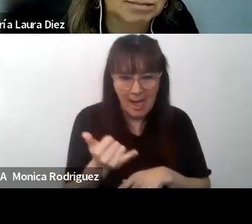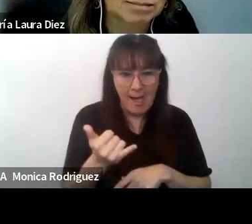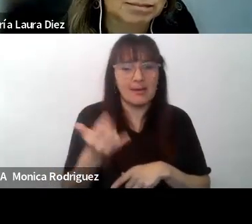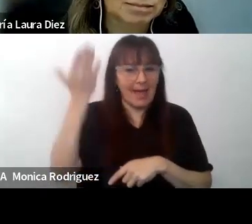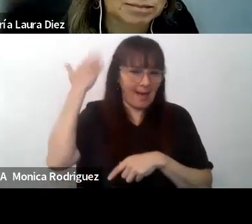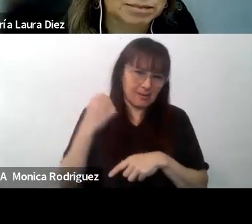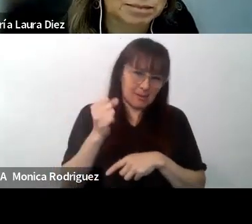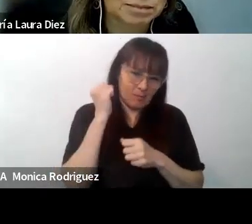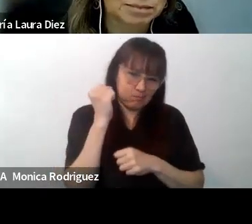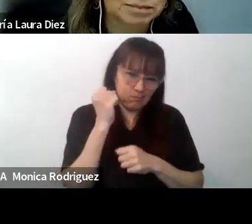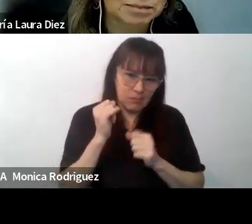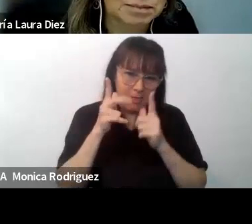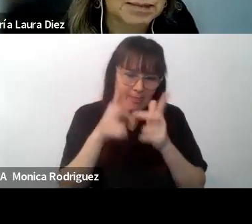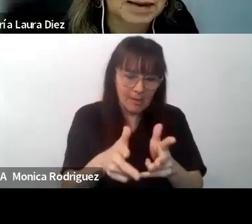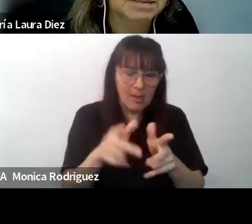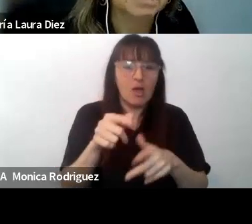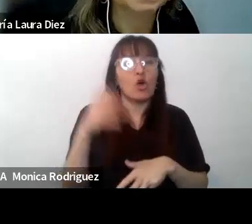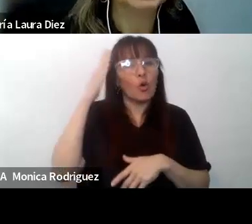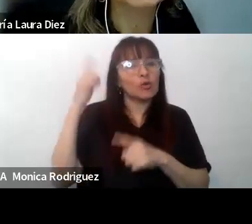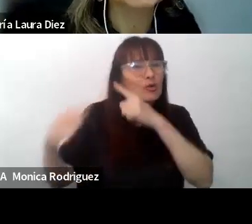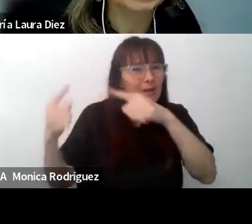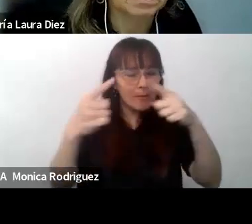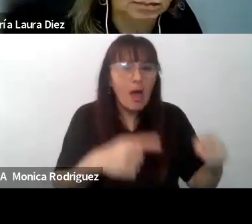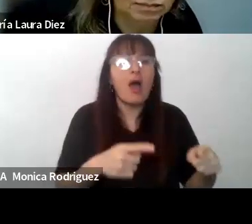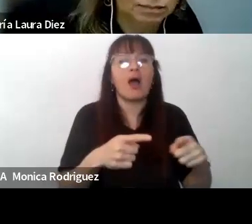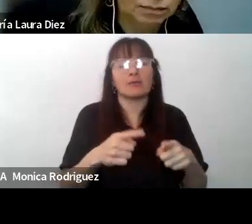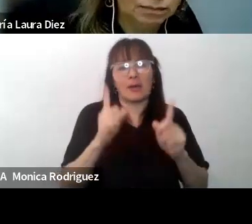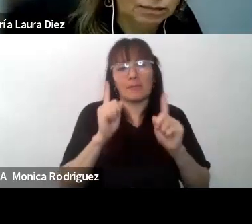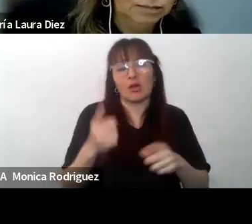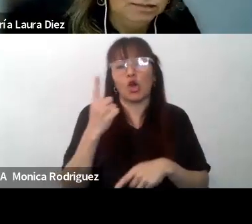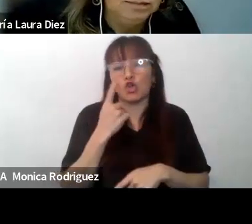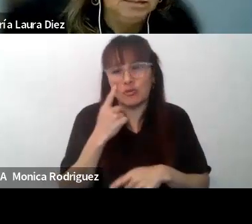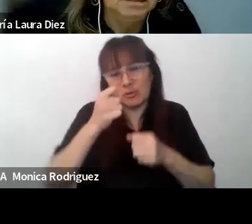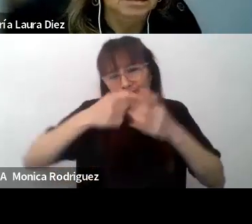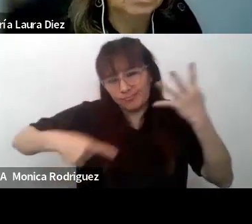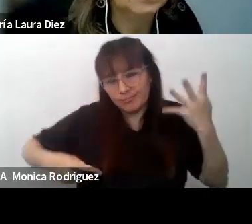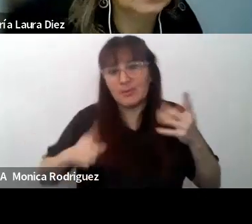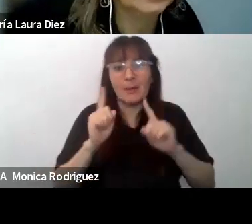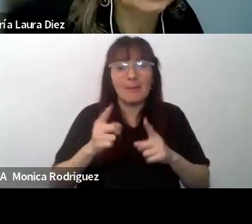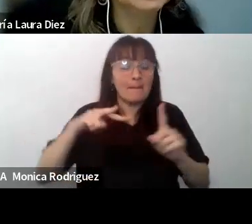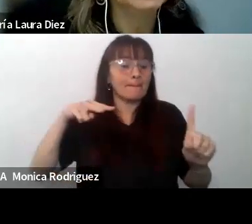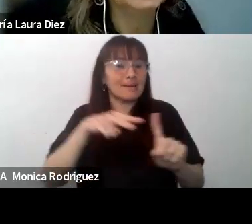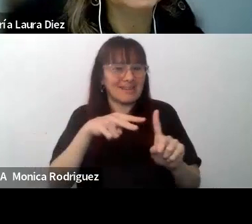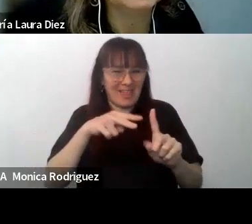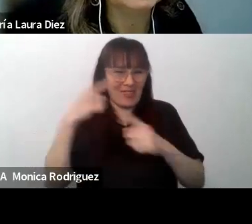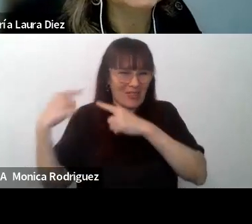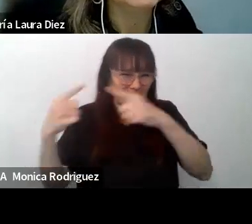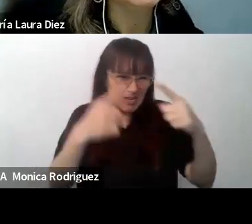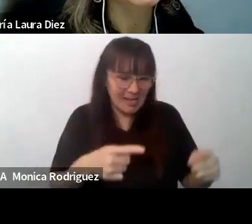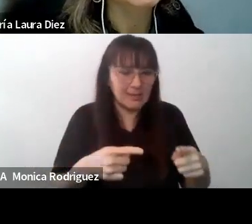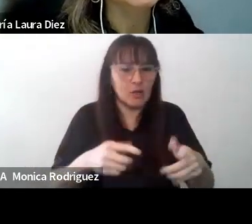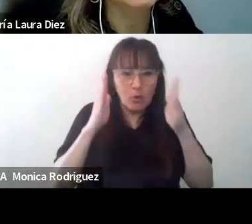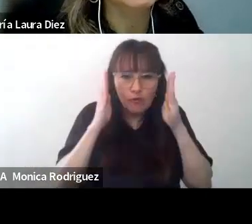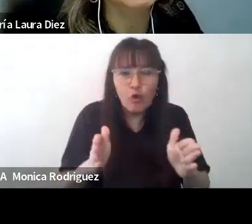mencionado, la interculturalidad, la inclusión y la producción de saberes, y con miradas cruzadas y adoptando un enfoque